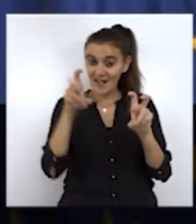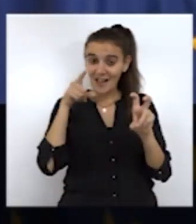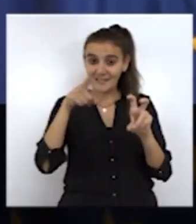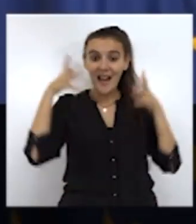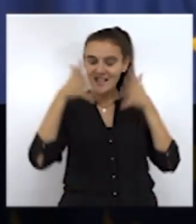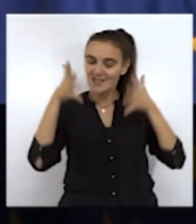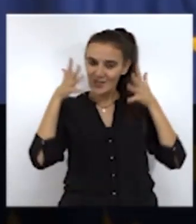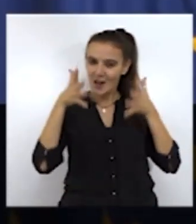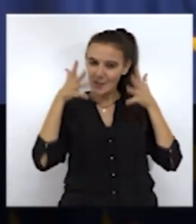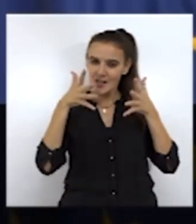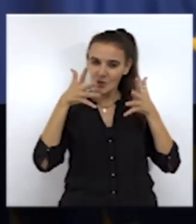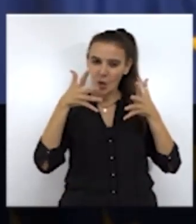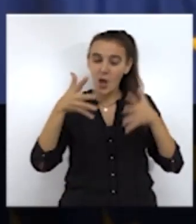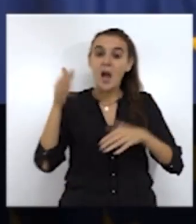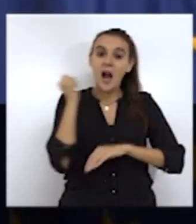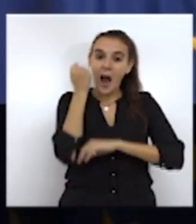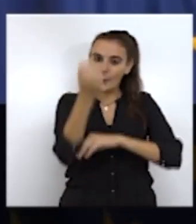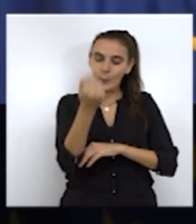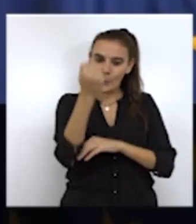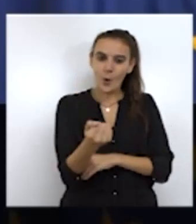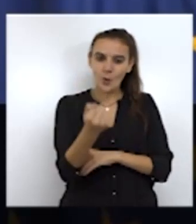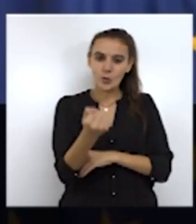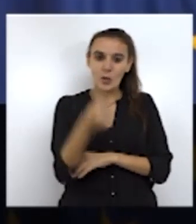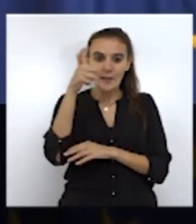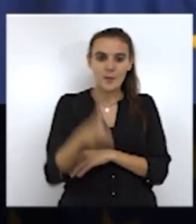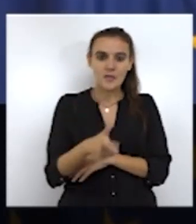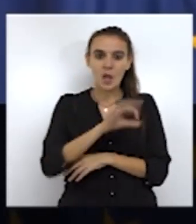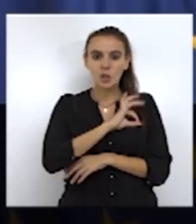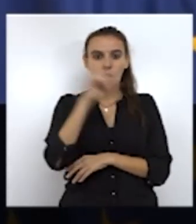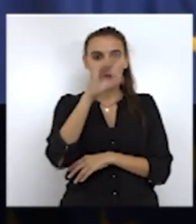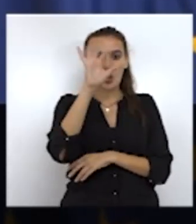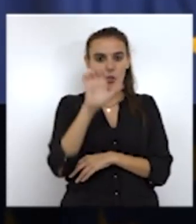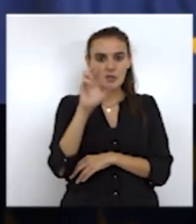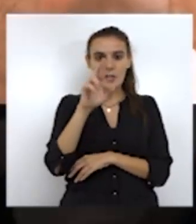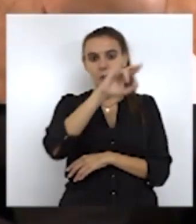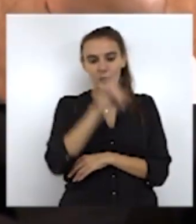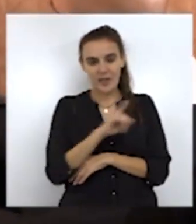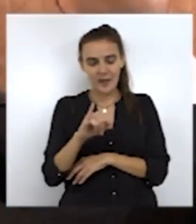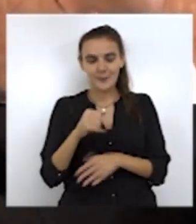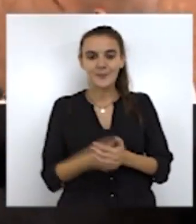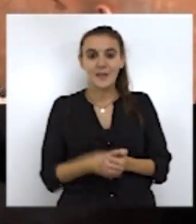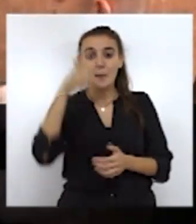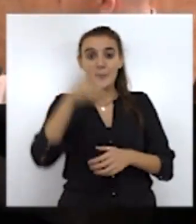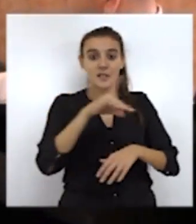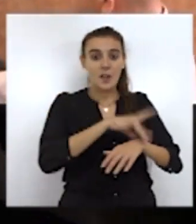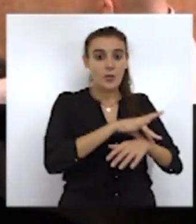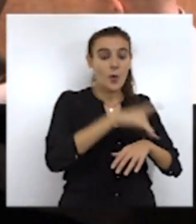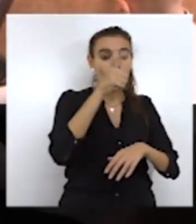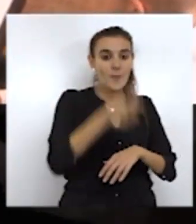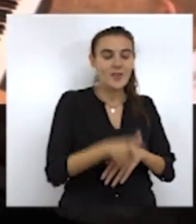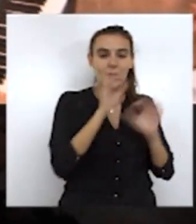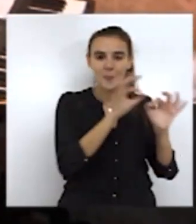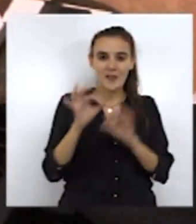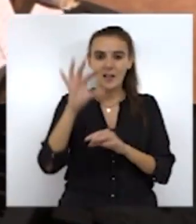por el asesoramiento y por el apoyo y por la asistencia de don José Luis Gómez Barceló. De las dos médicos distinguidas a